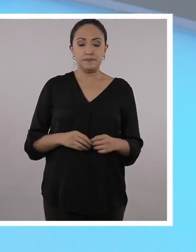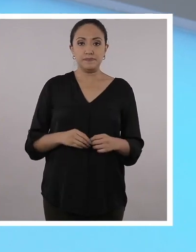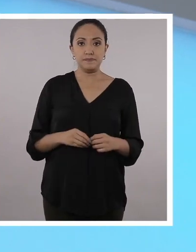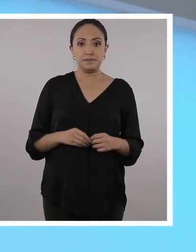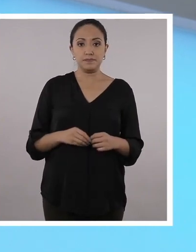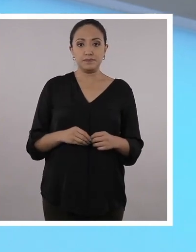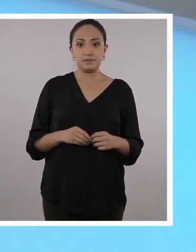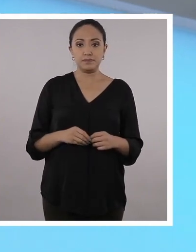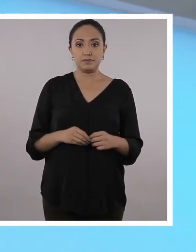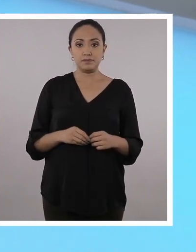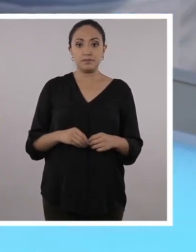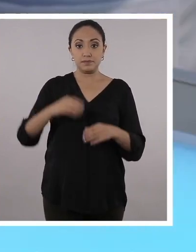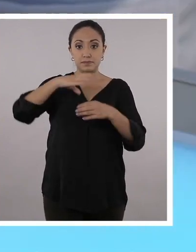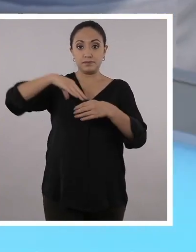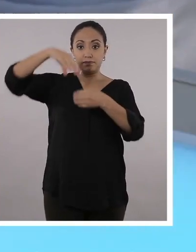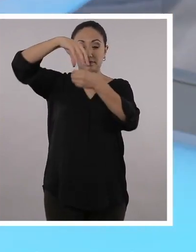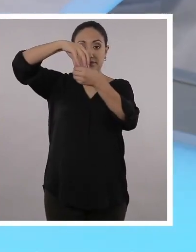de madera.